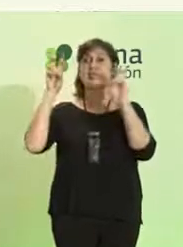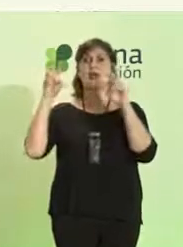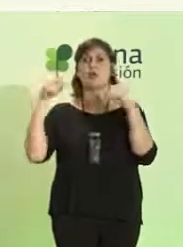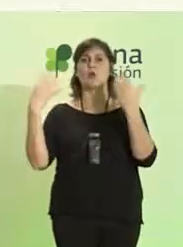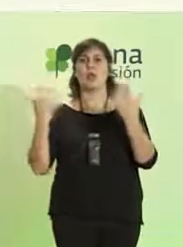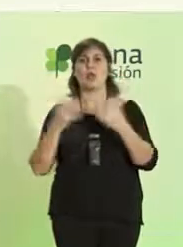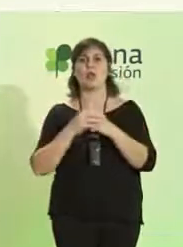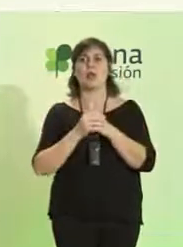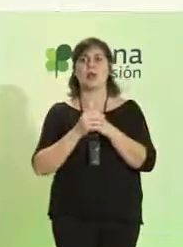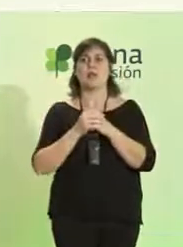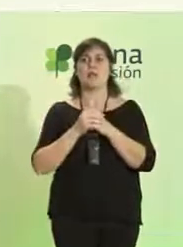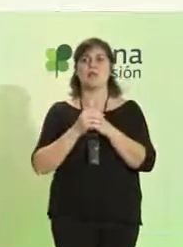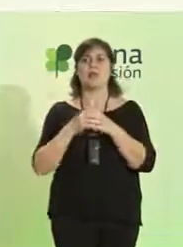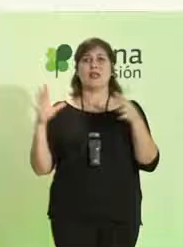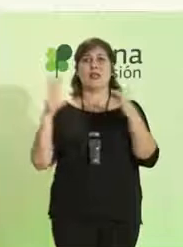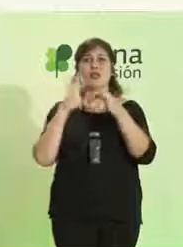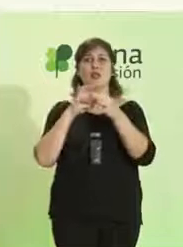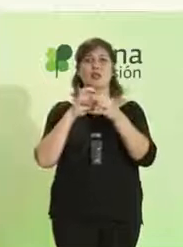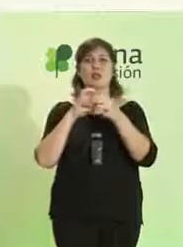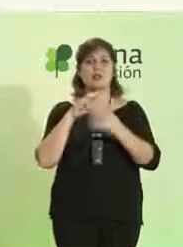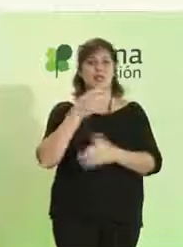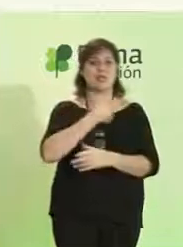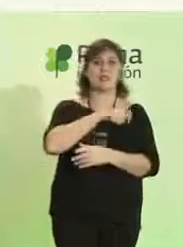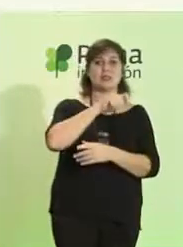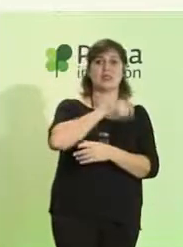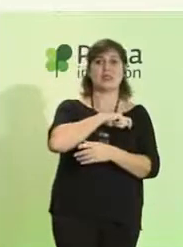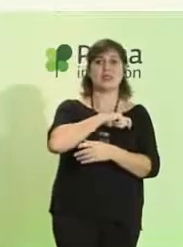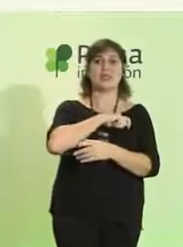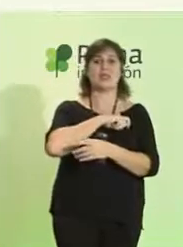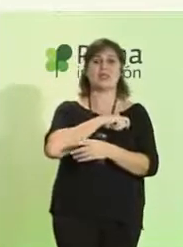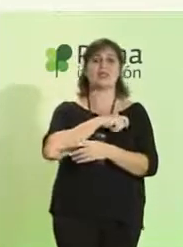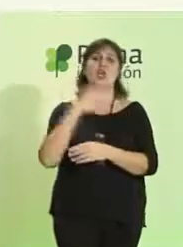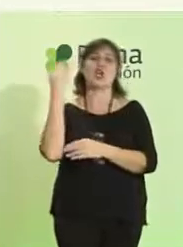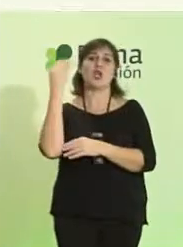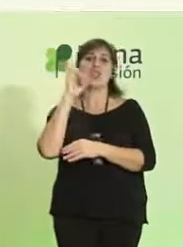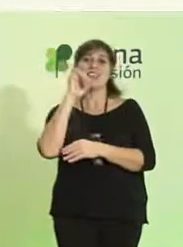sobre las relaciones entre España y los jóvenes hispanos,